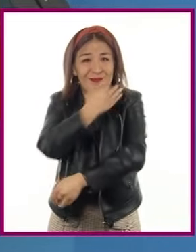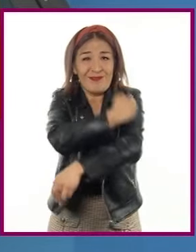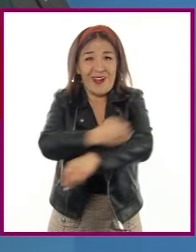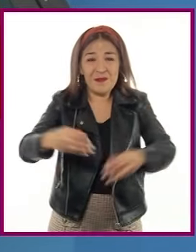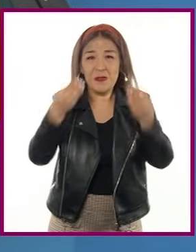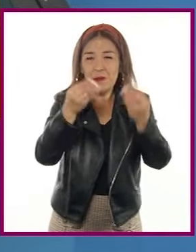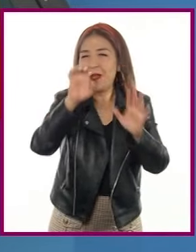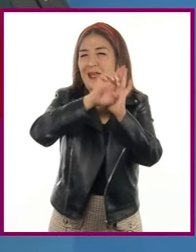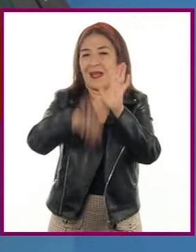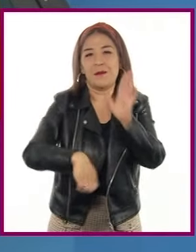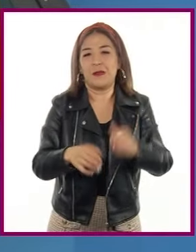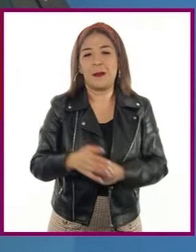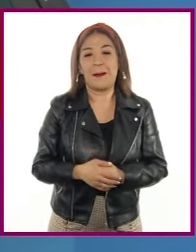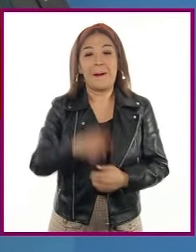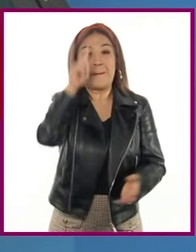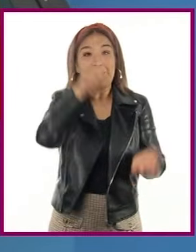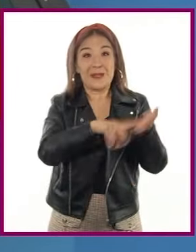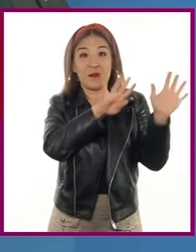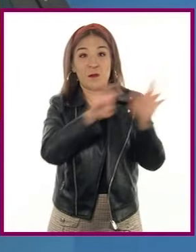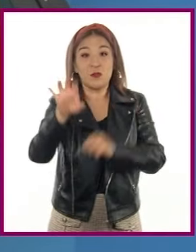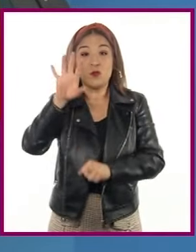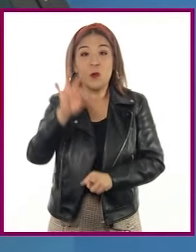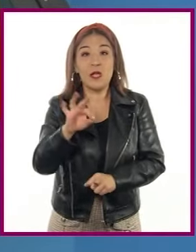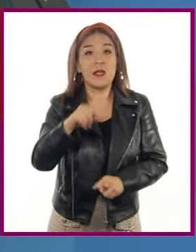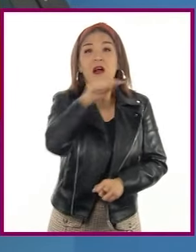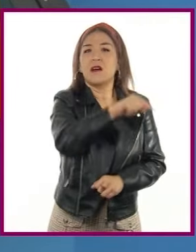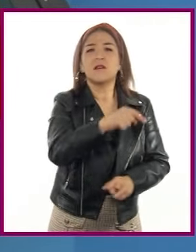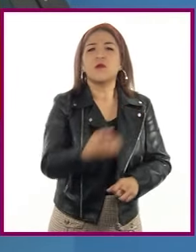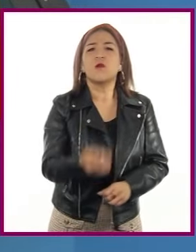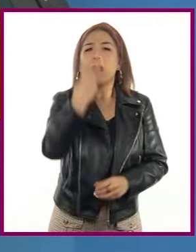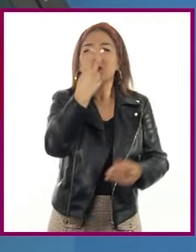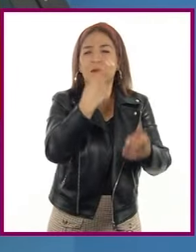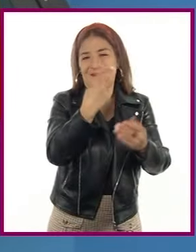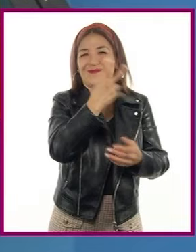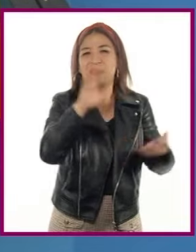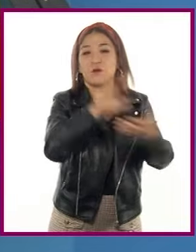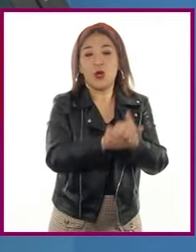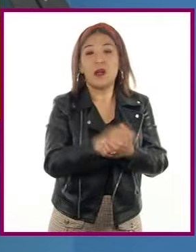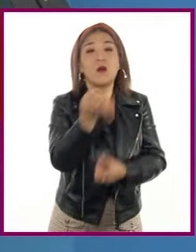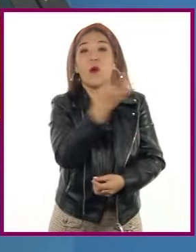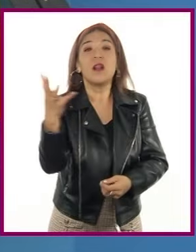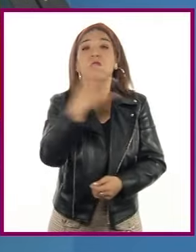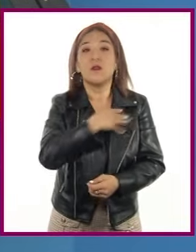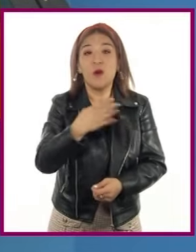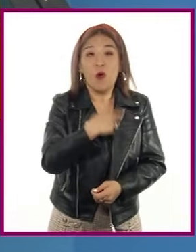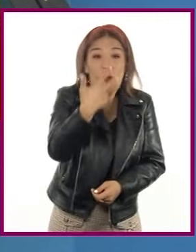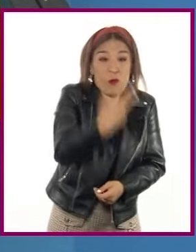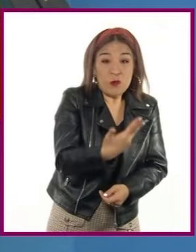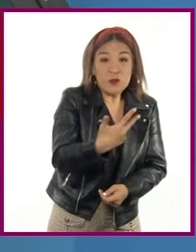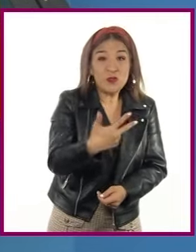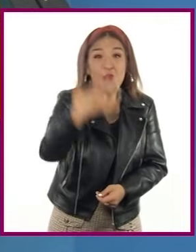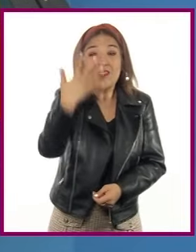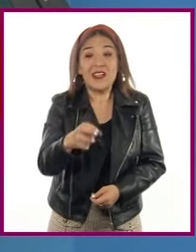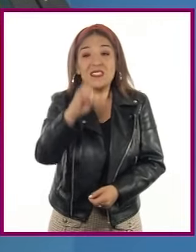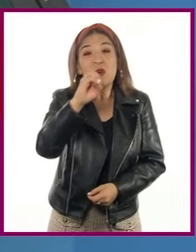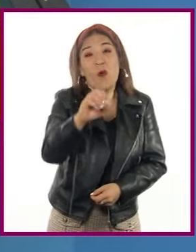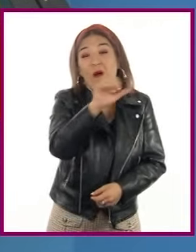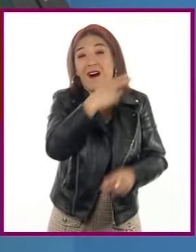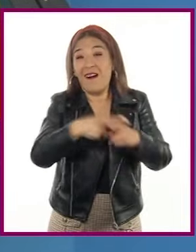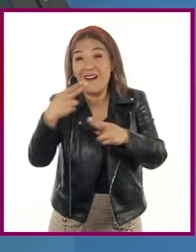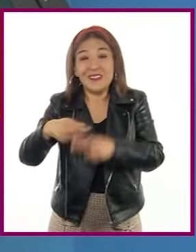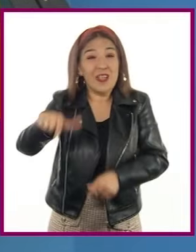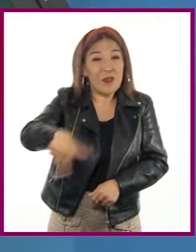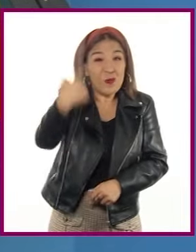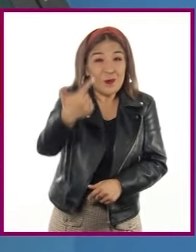en la década de 1940, las parejas llegaban a tener desde 8, 10 o hasta 12 hijas e hijos. En